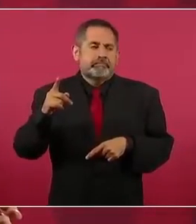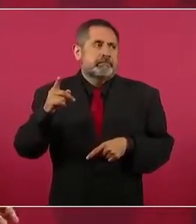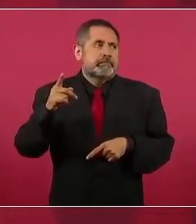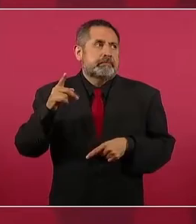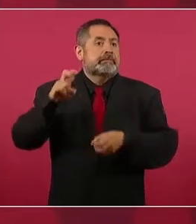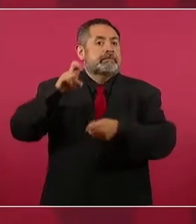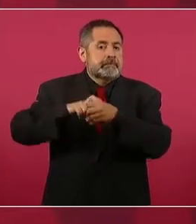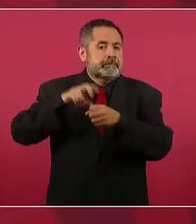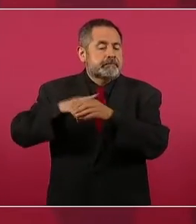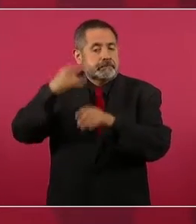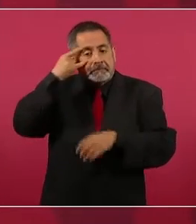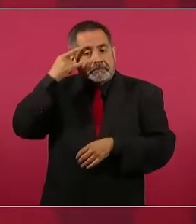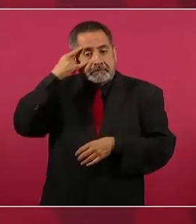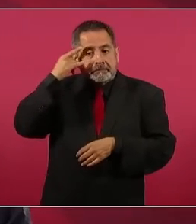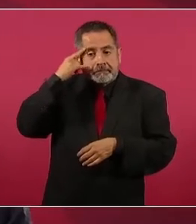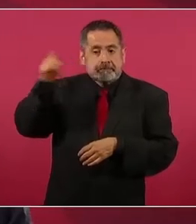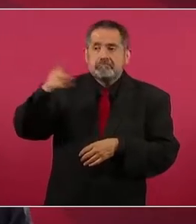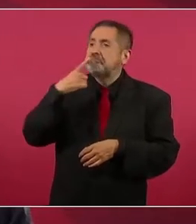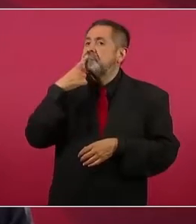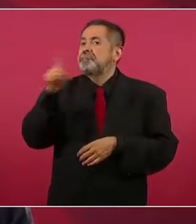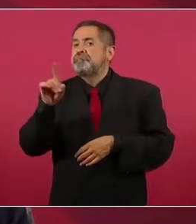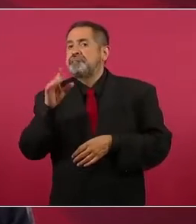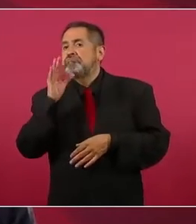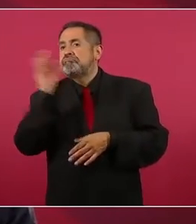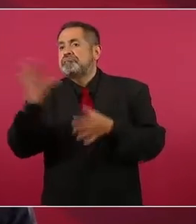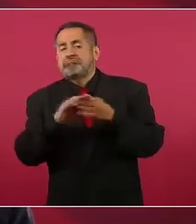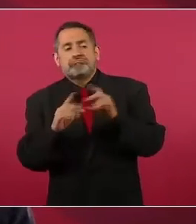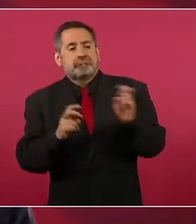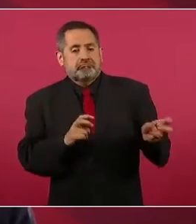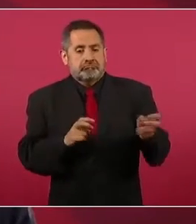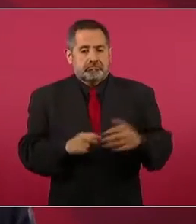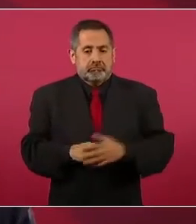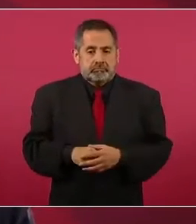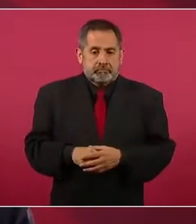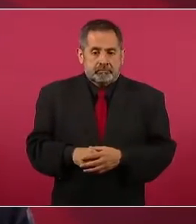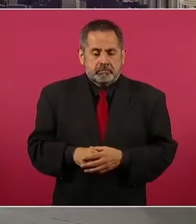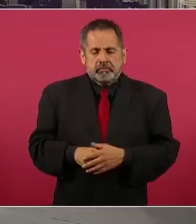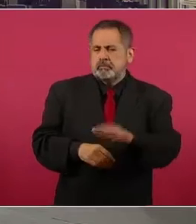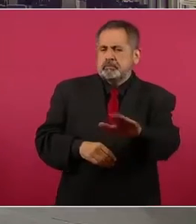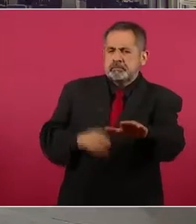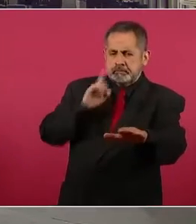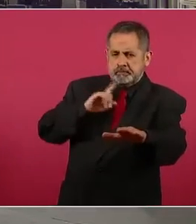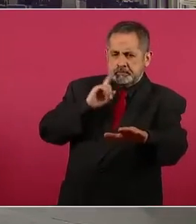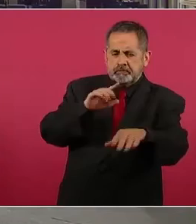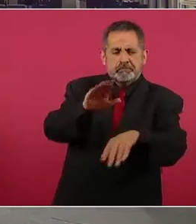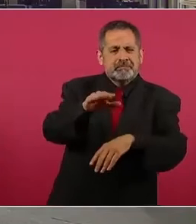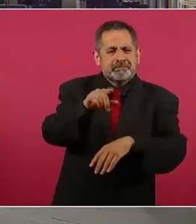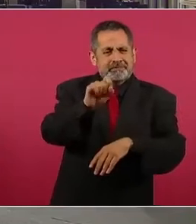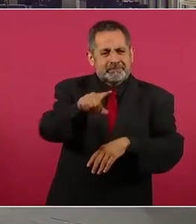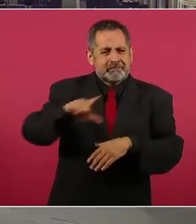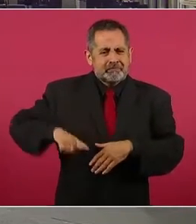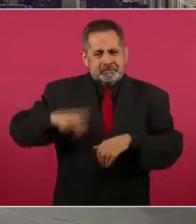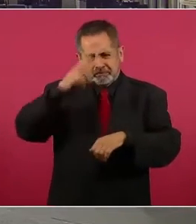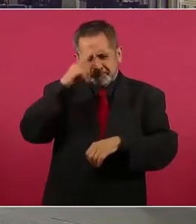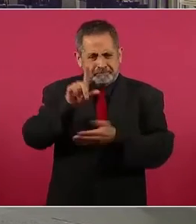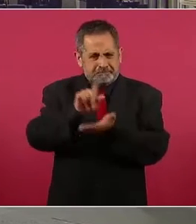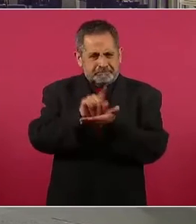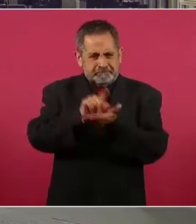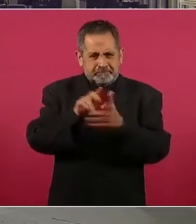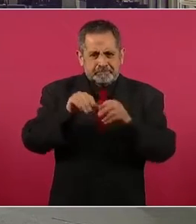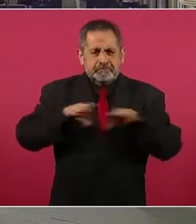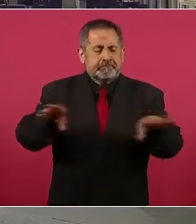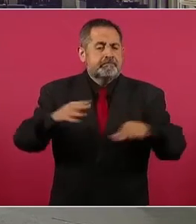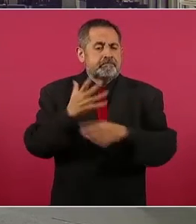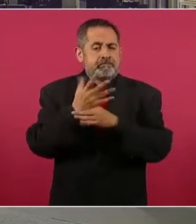Campeche. De hecho, el fin de semana en el Twitter, a cuenta del Gobierno de México, publicó un